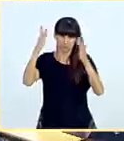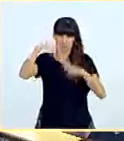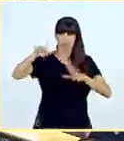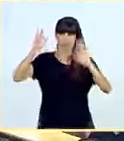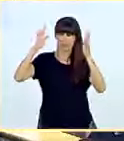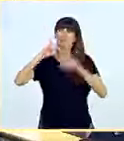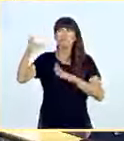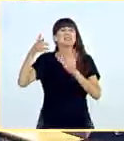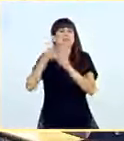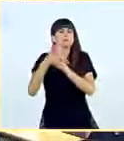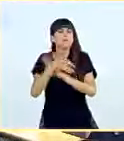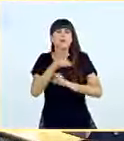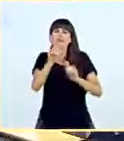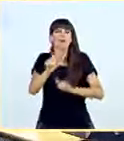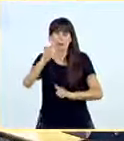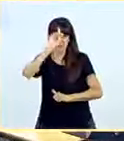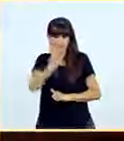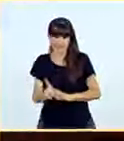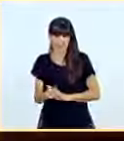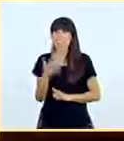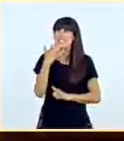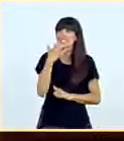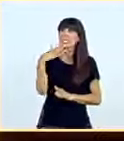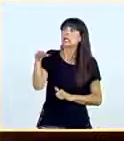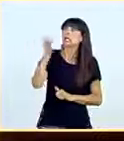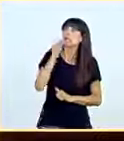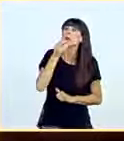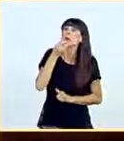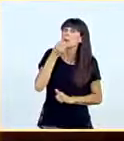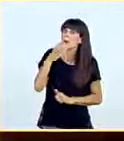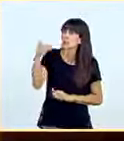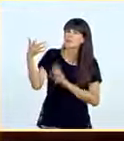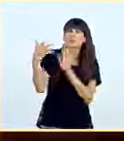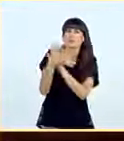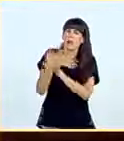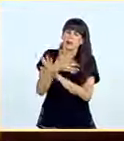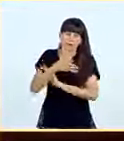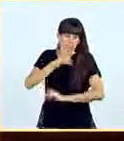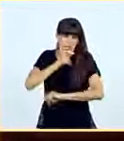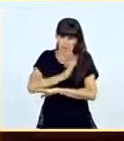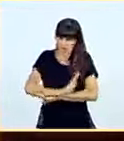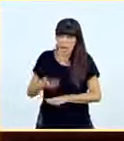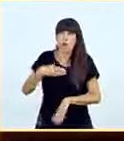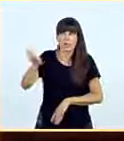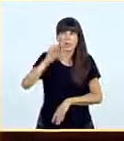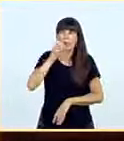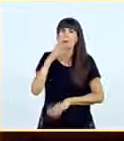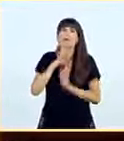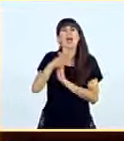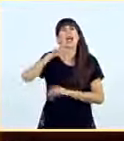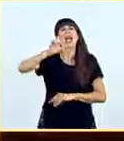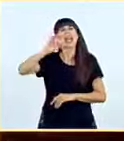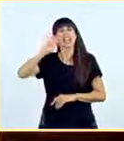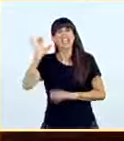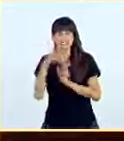sabía explicar. Y, mire, si quizá lo entendimos tan bien, aunque usted lo explicó tan mal, es porque esos ERTE serán los de nuestra